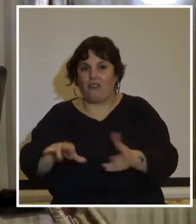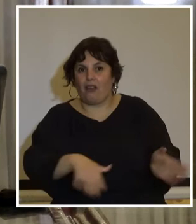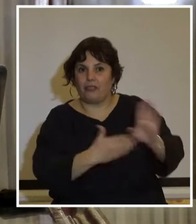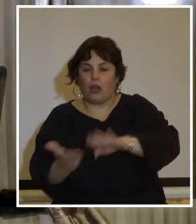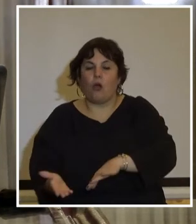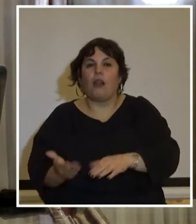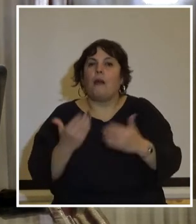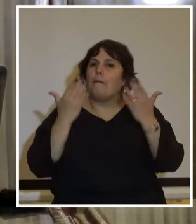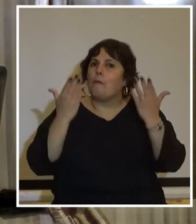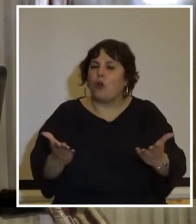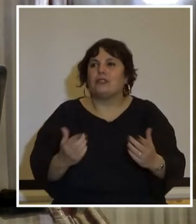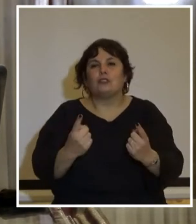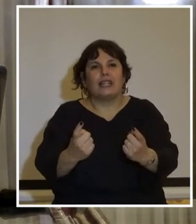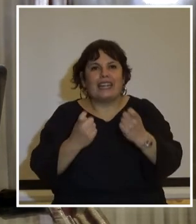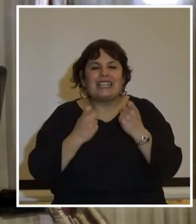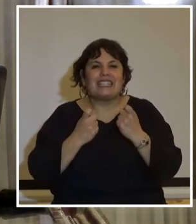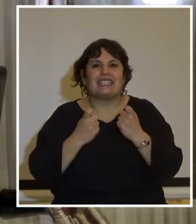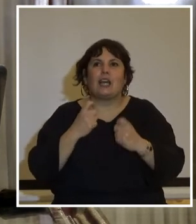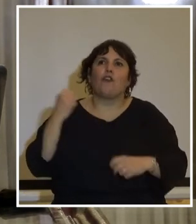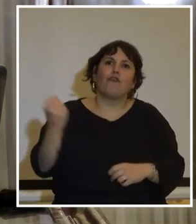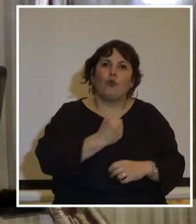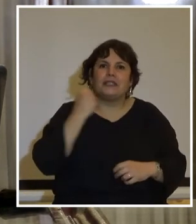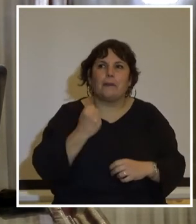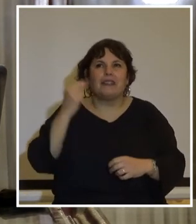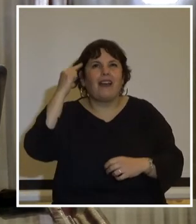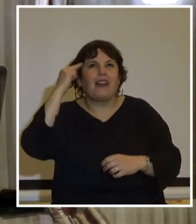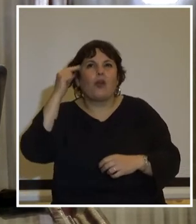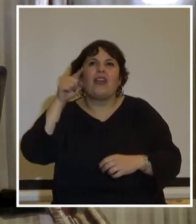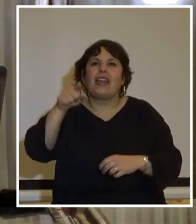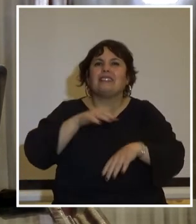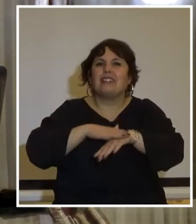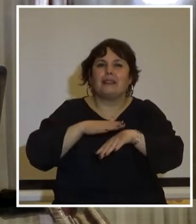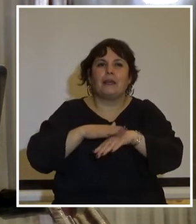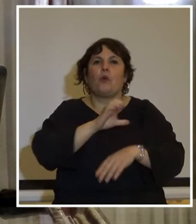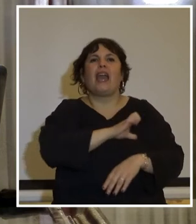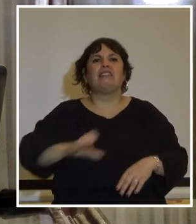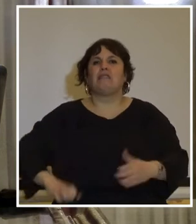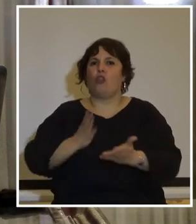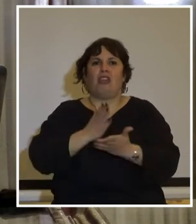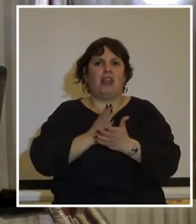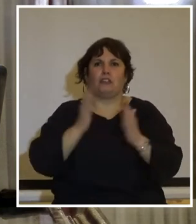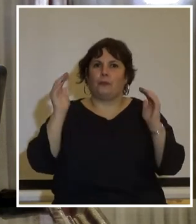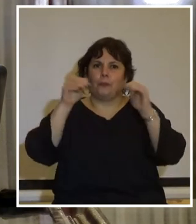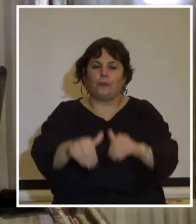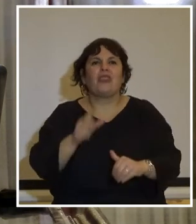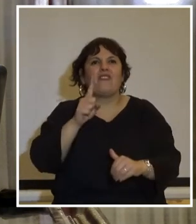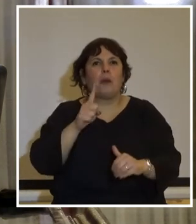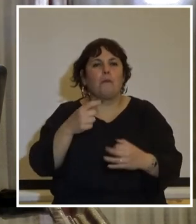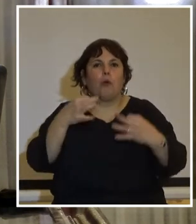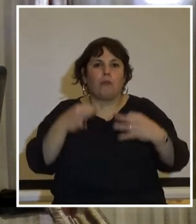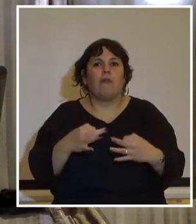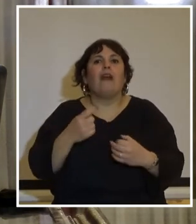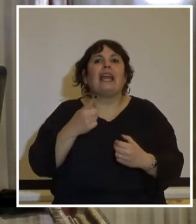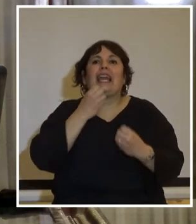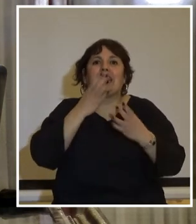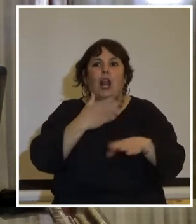y por lo tanto es necesario fundamental recordar ese tiempo de decadencia del Estado de Derecho porque debemos tener muy presente el alto costo